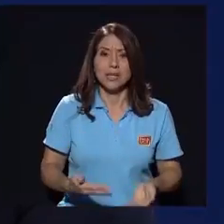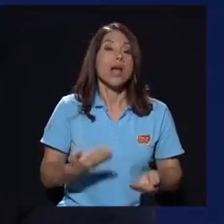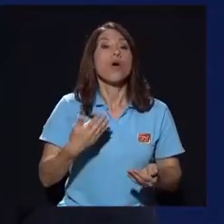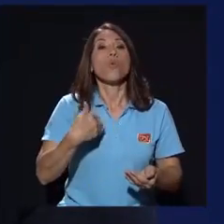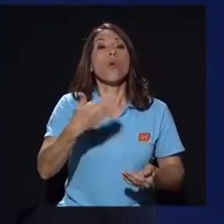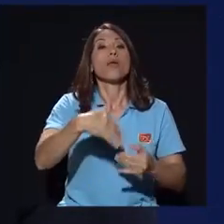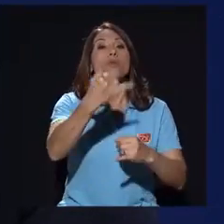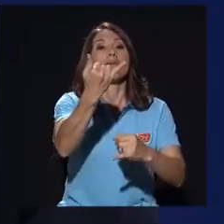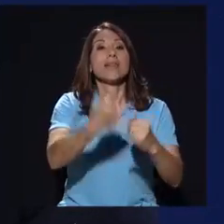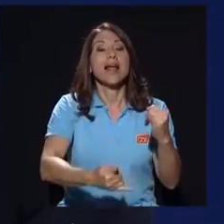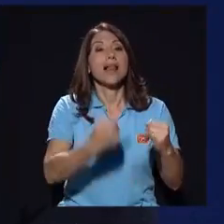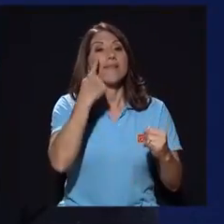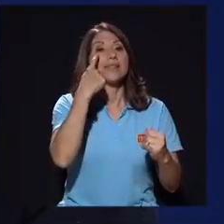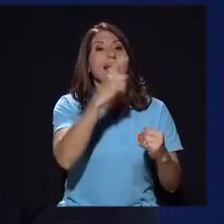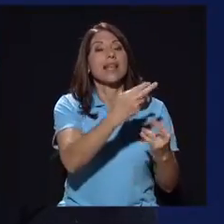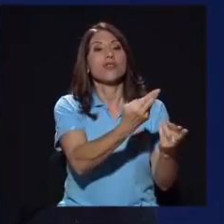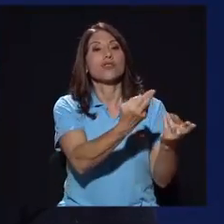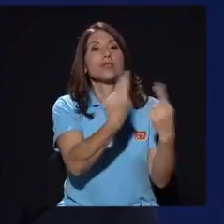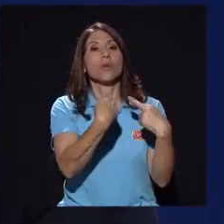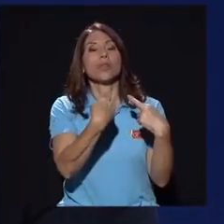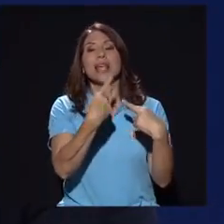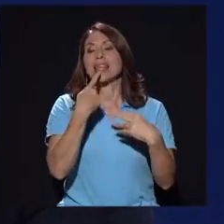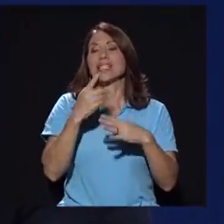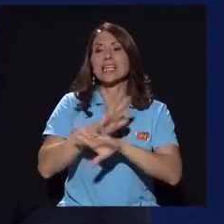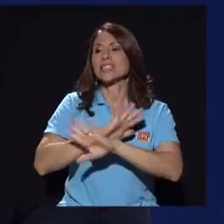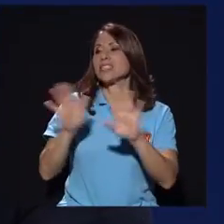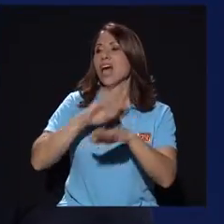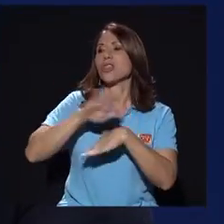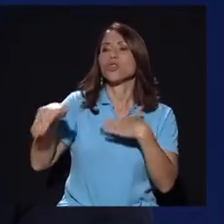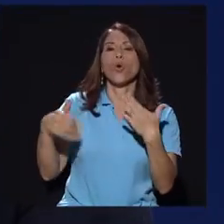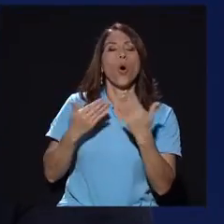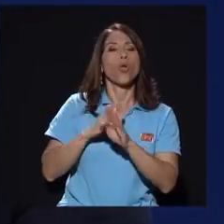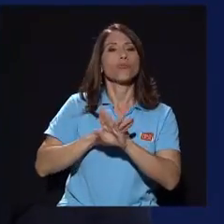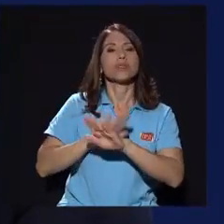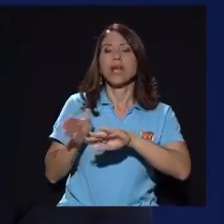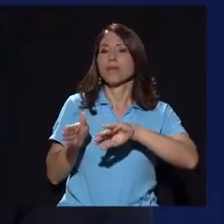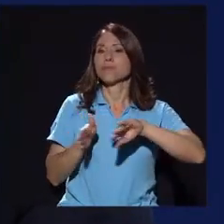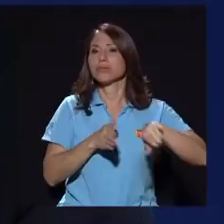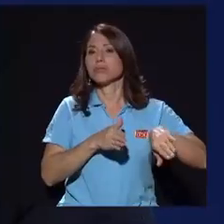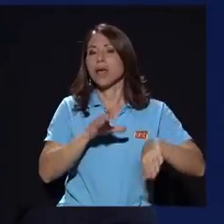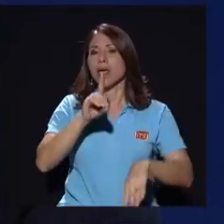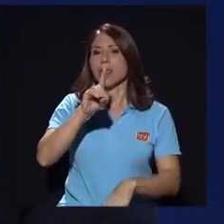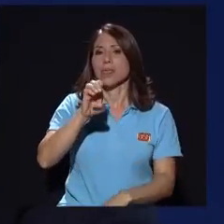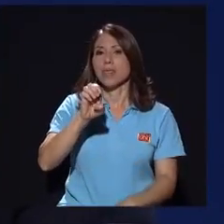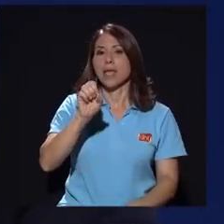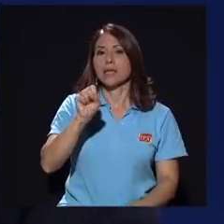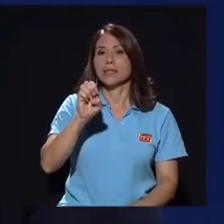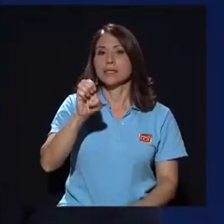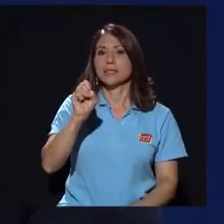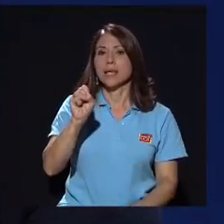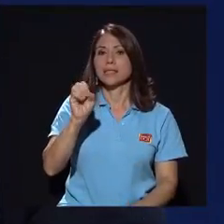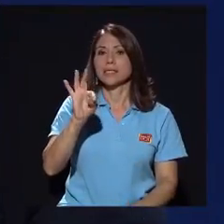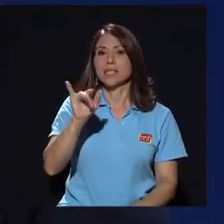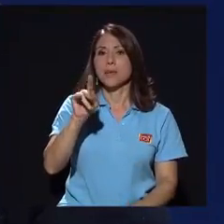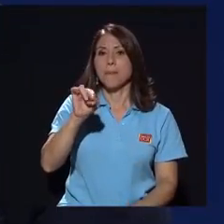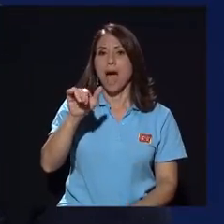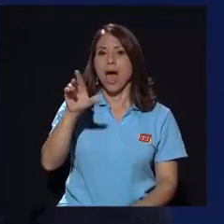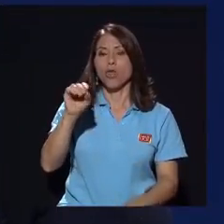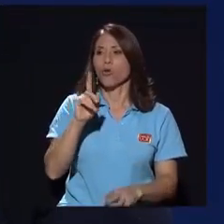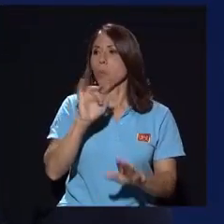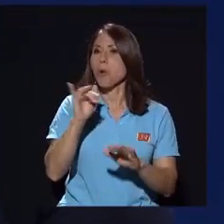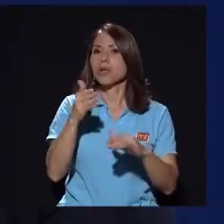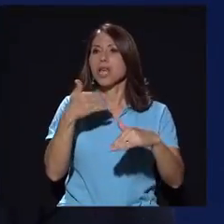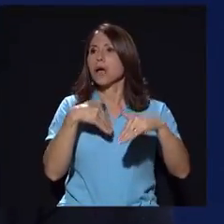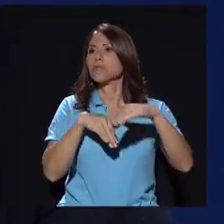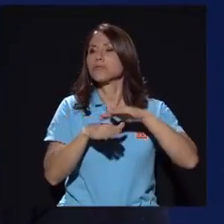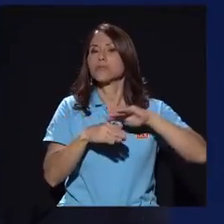fiscalía nos responde, nos responde para decirnos de que ya todo fue desestimado, que estamos hablando de abril. En ese momento, básicamente,